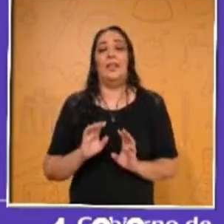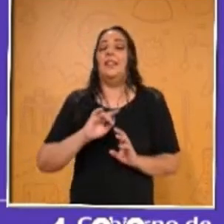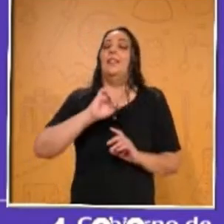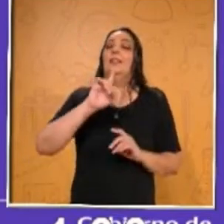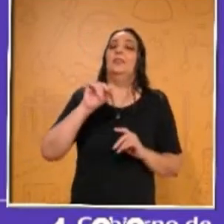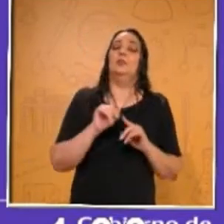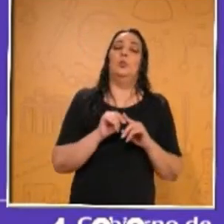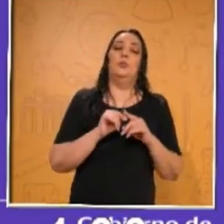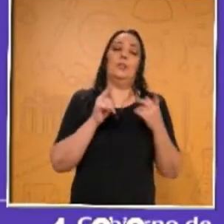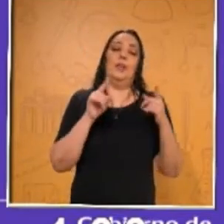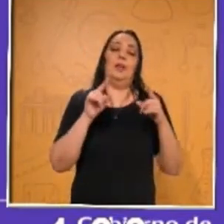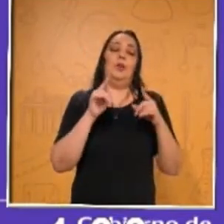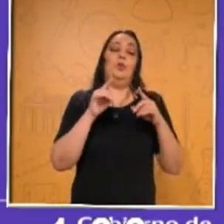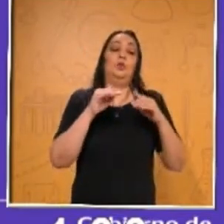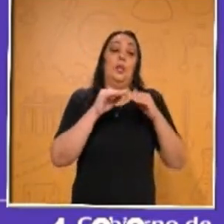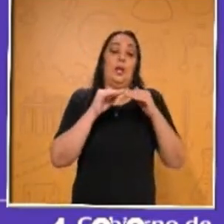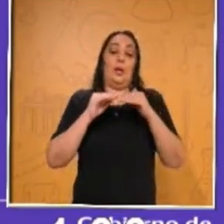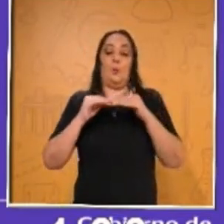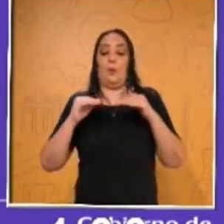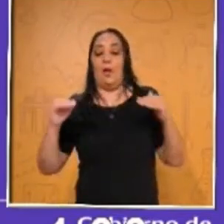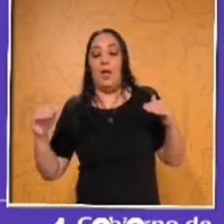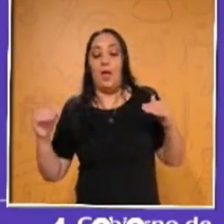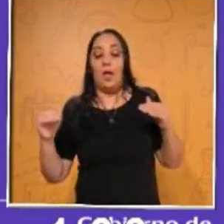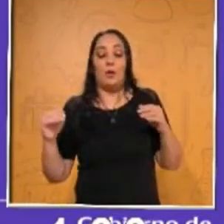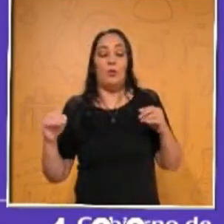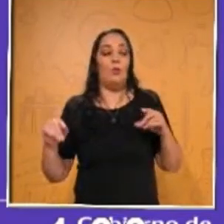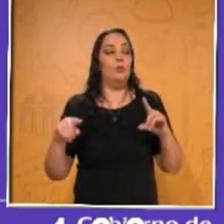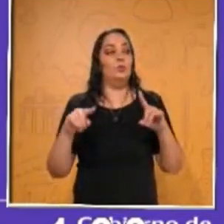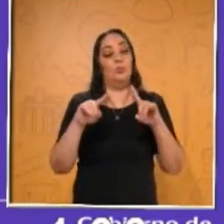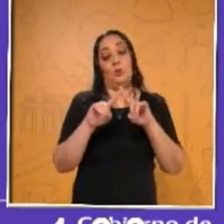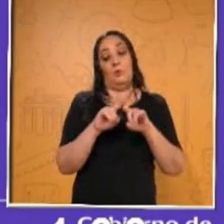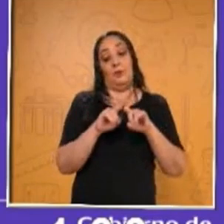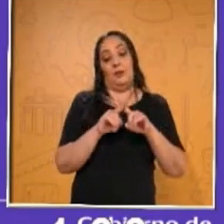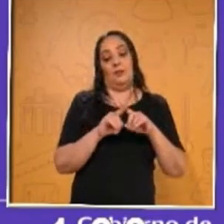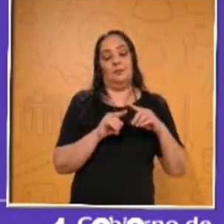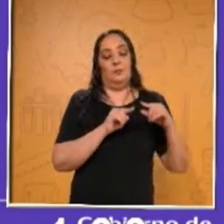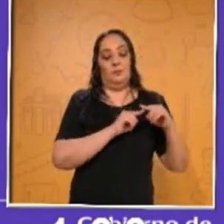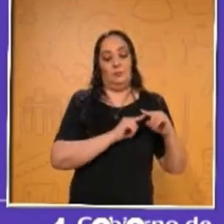ya después, los de abajo, los vas a multiplicar entre sí.